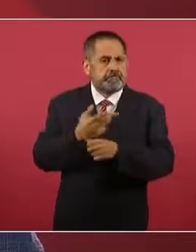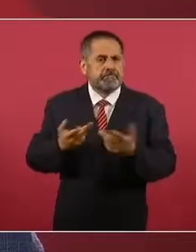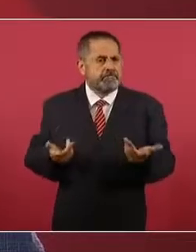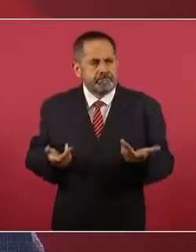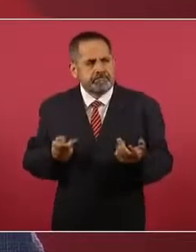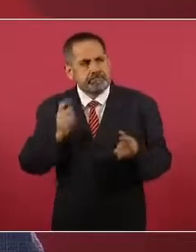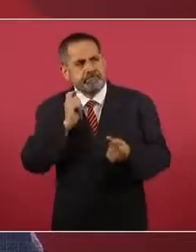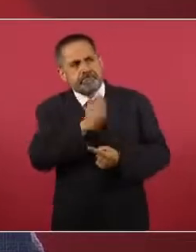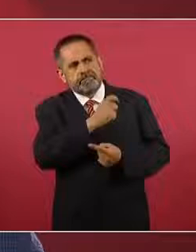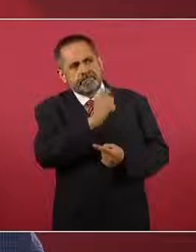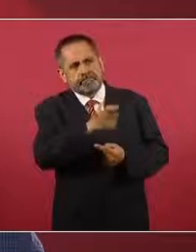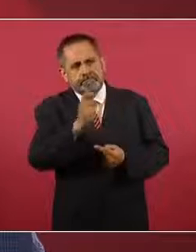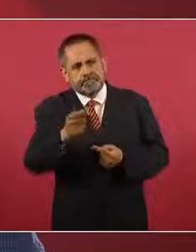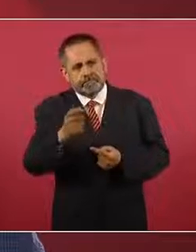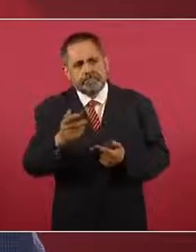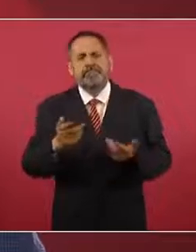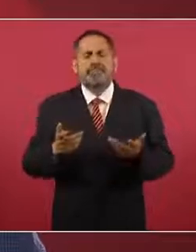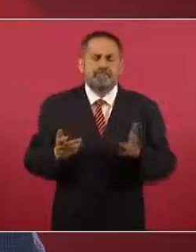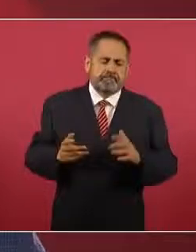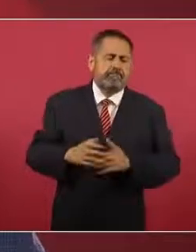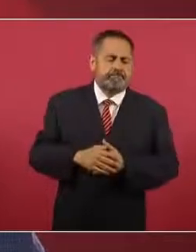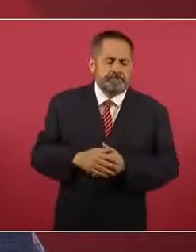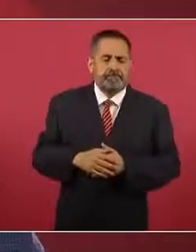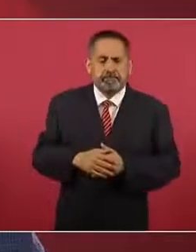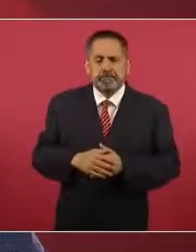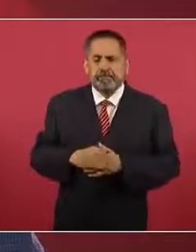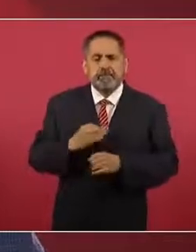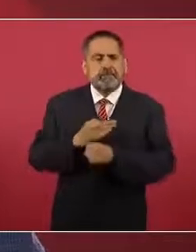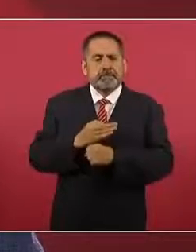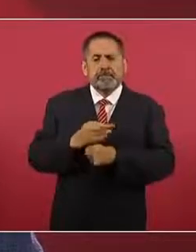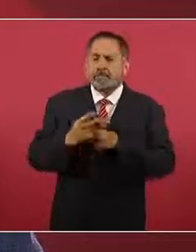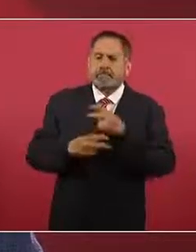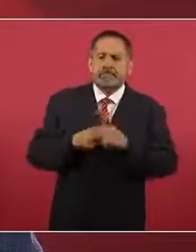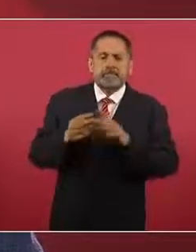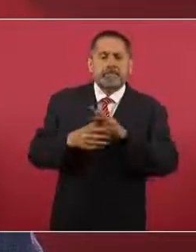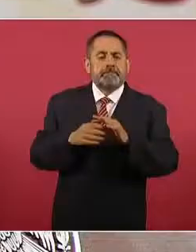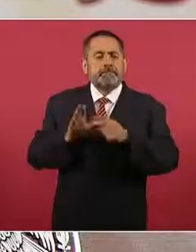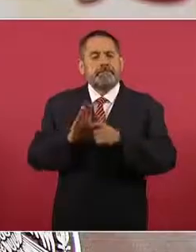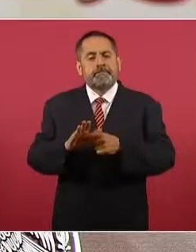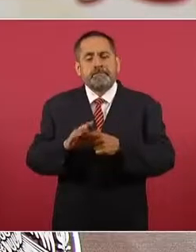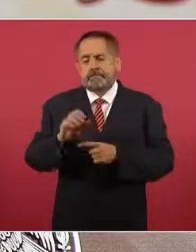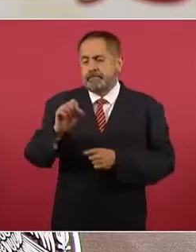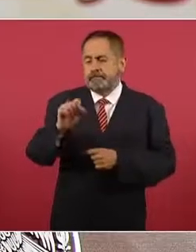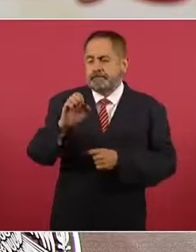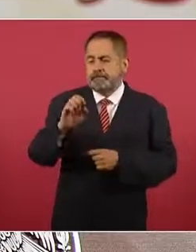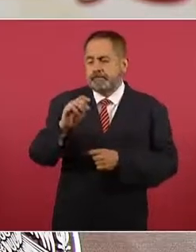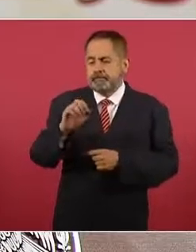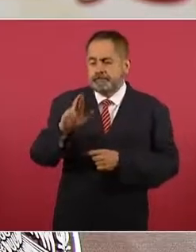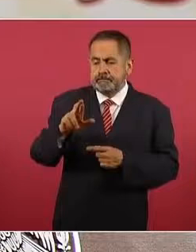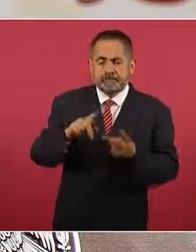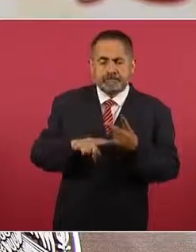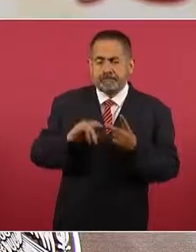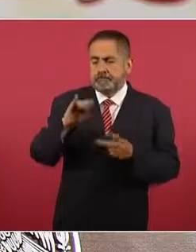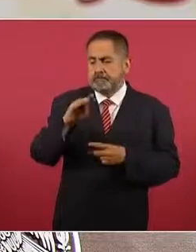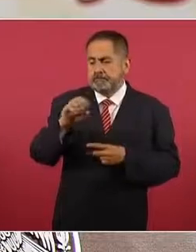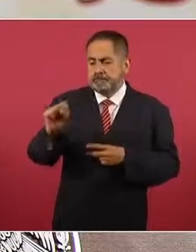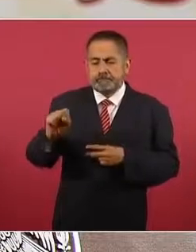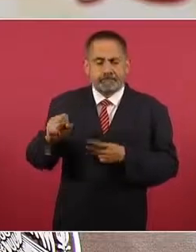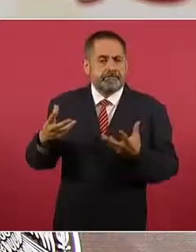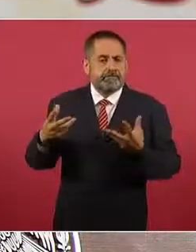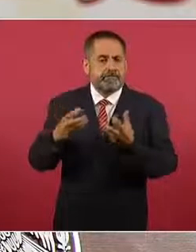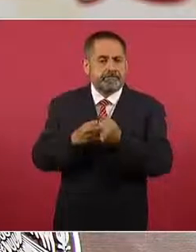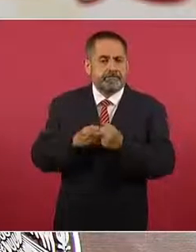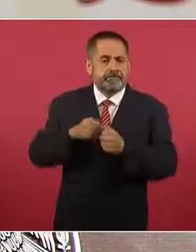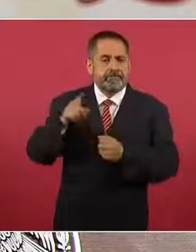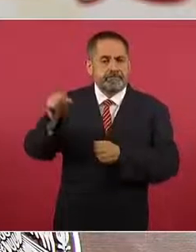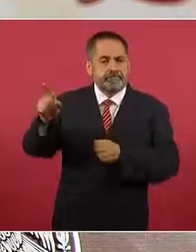las acciones de primer contacto, CEMAR, IMSS y ENSTAR en localidades remotas de la